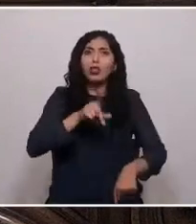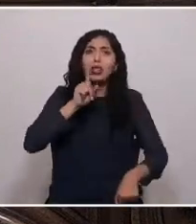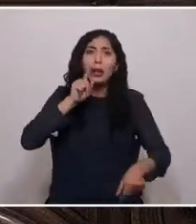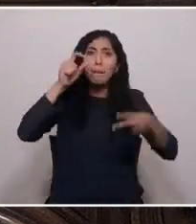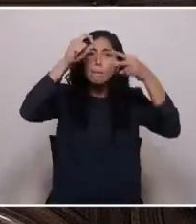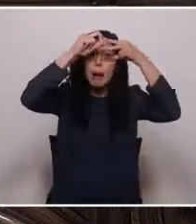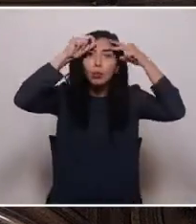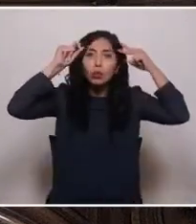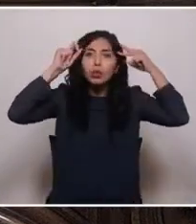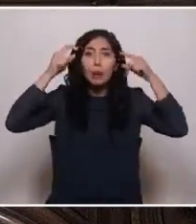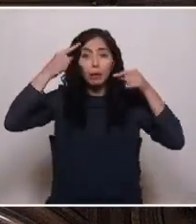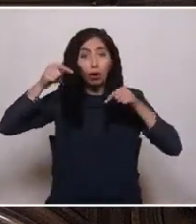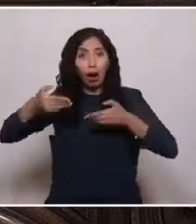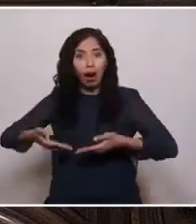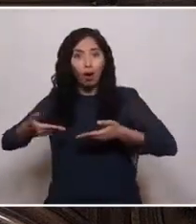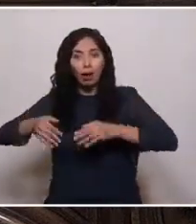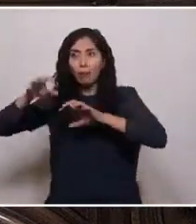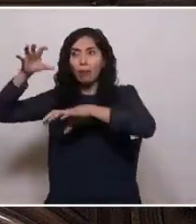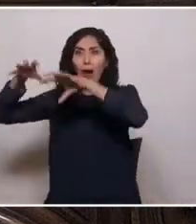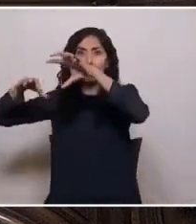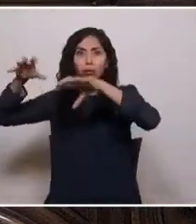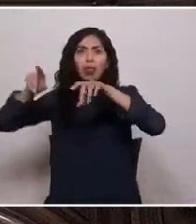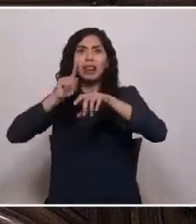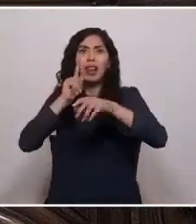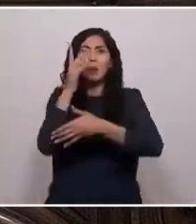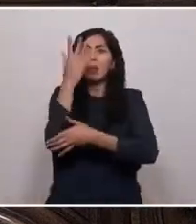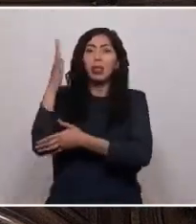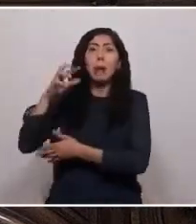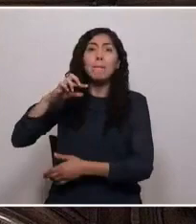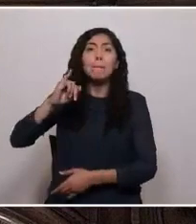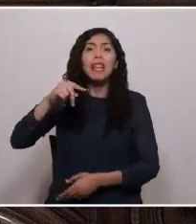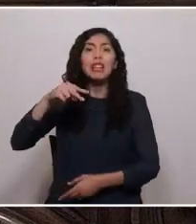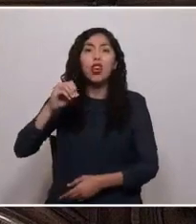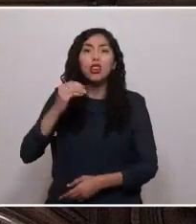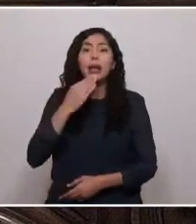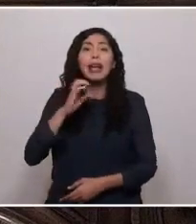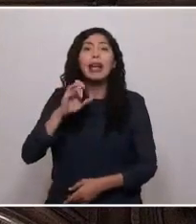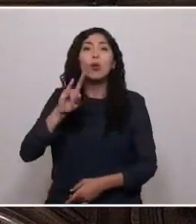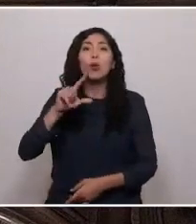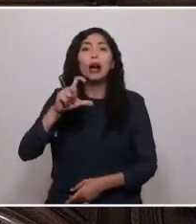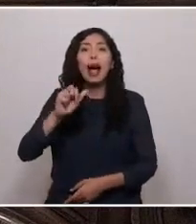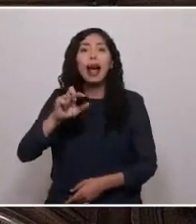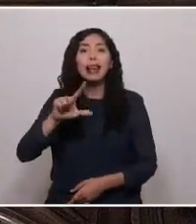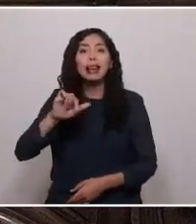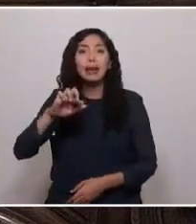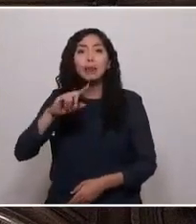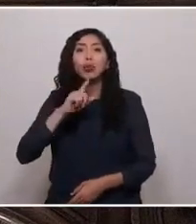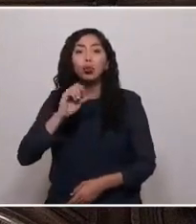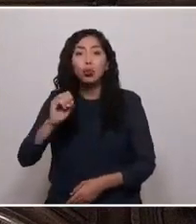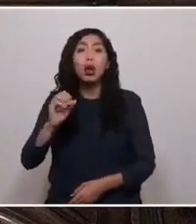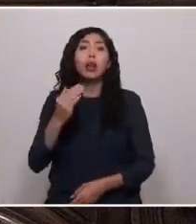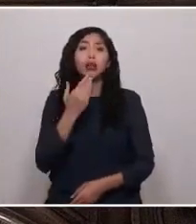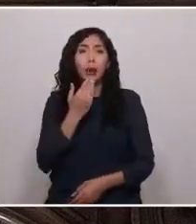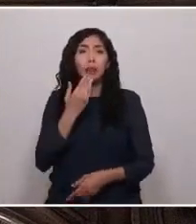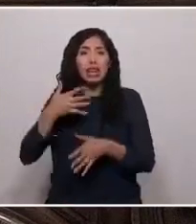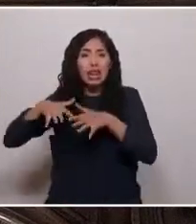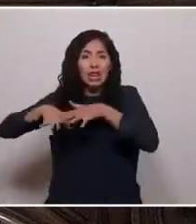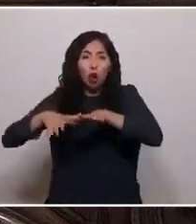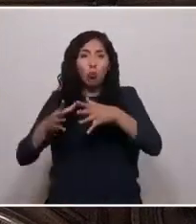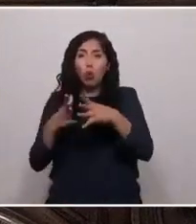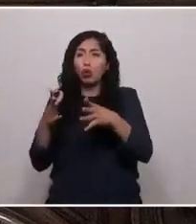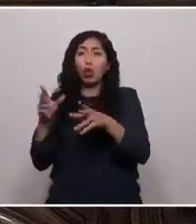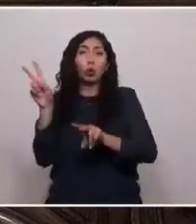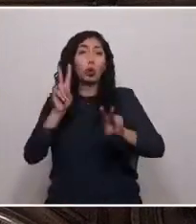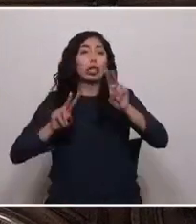invadidas sus montañas por plantaciones de pino y eucaliptus y las riberas de los ríos llenos de complejos turísticos y